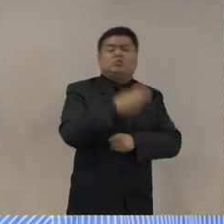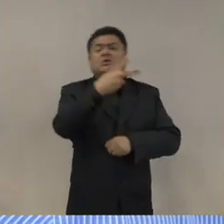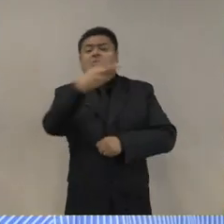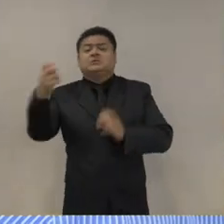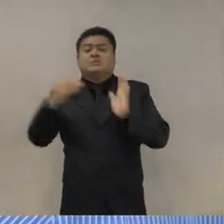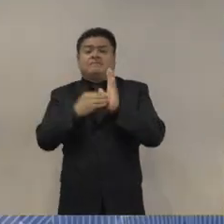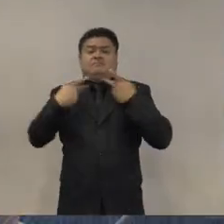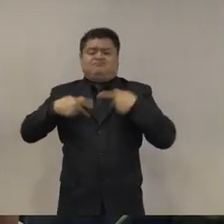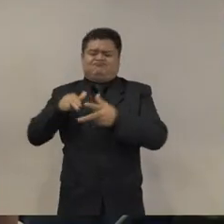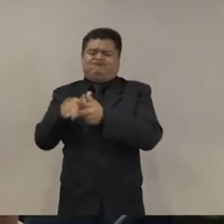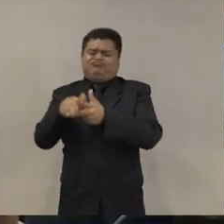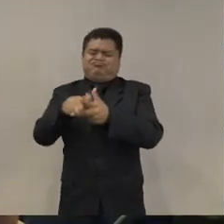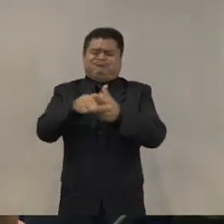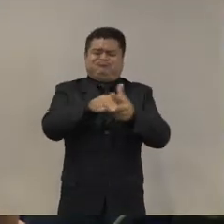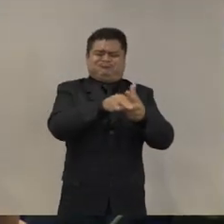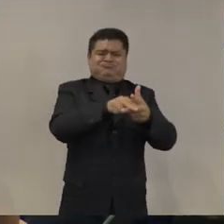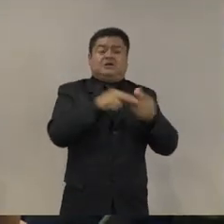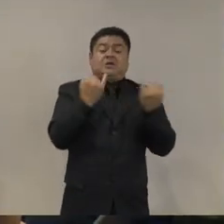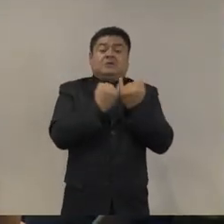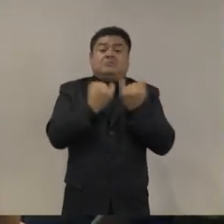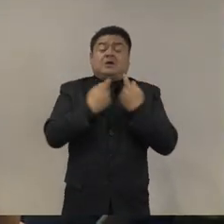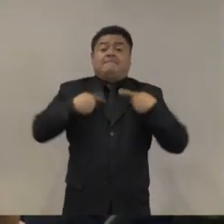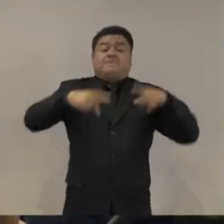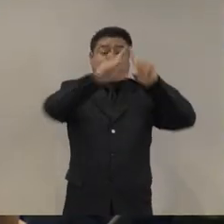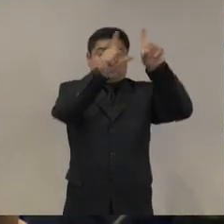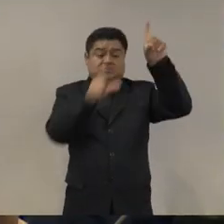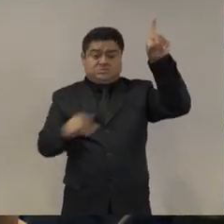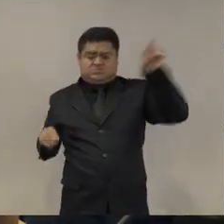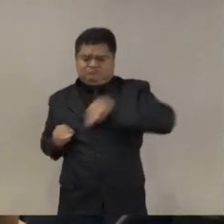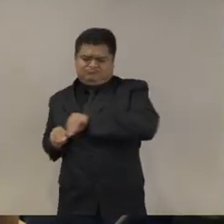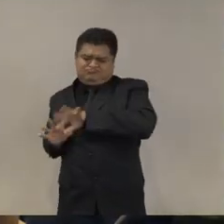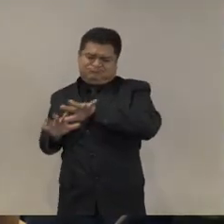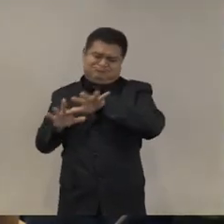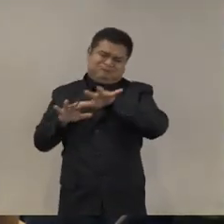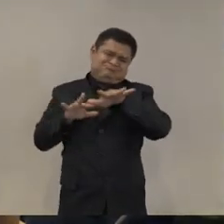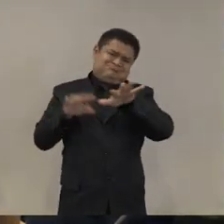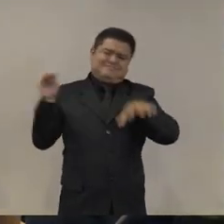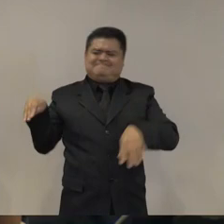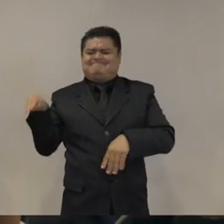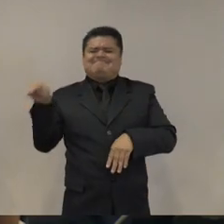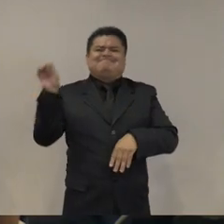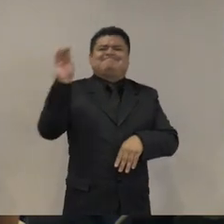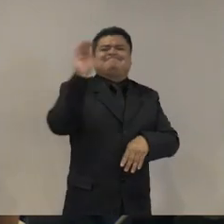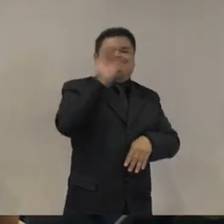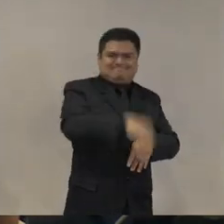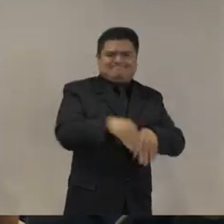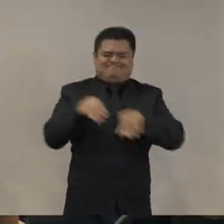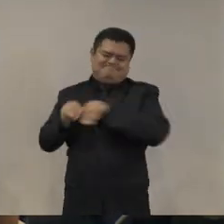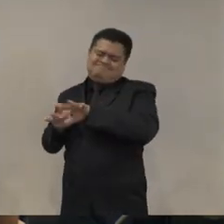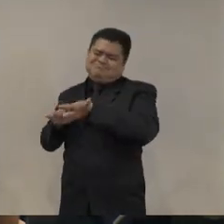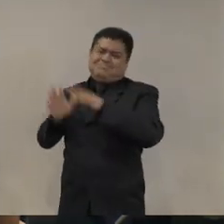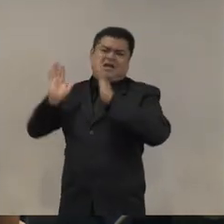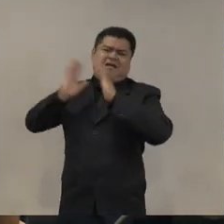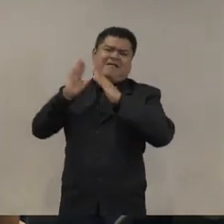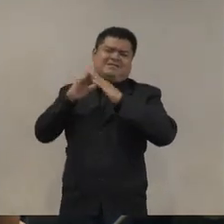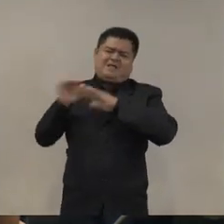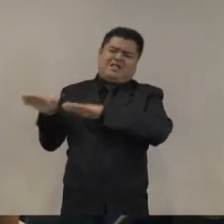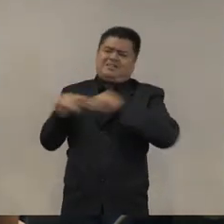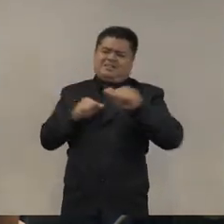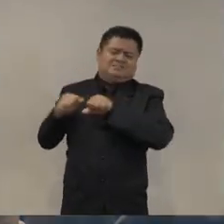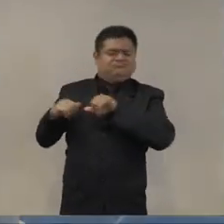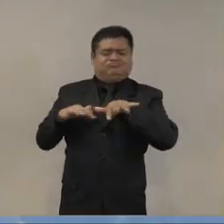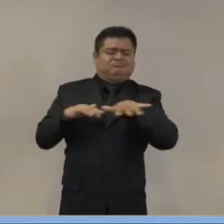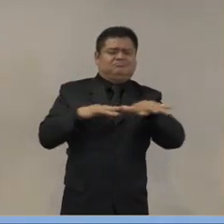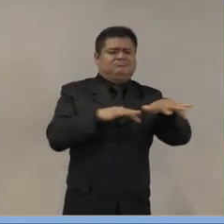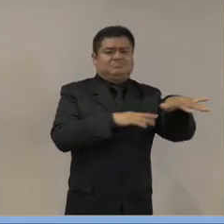desplazamiento interno, que son más de 360.000 mexicanos que se han desplazado. En el informe conjunto que Sociedad